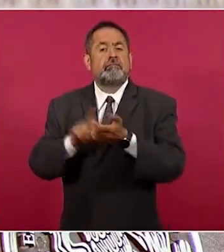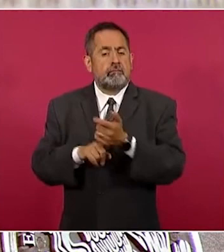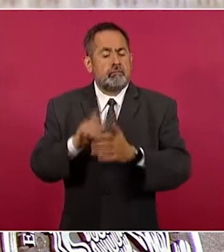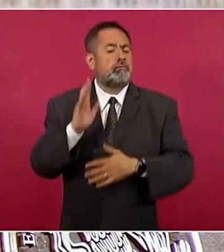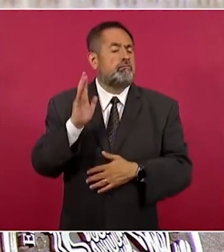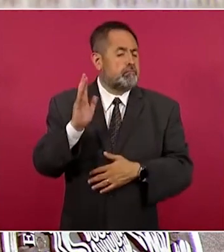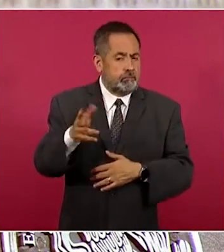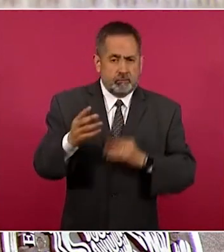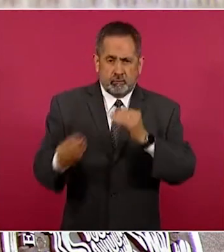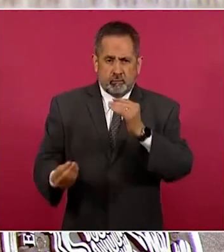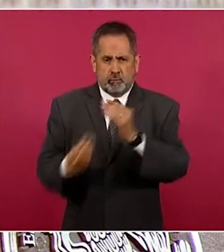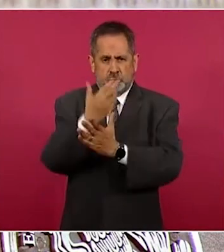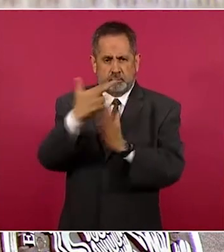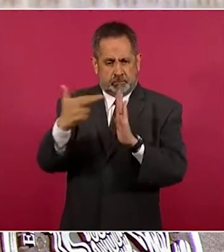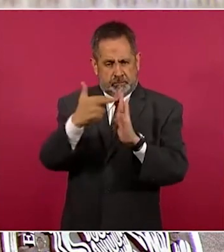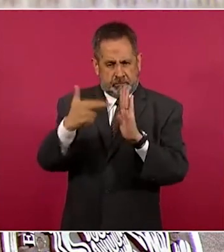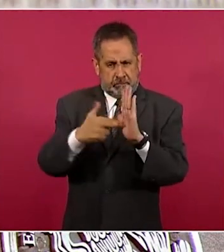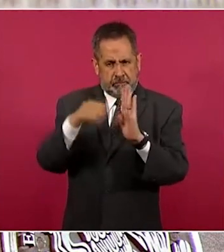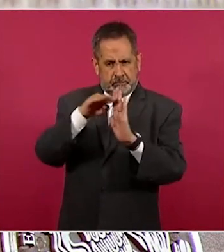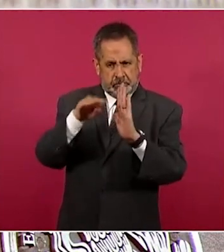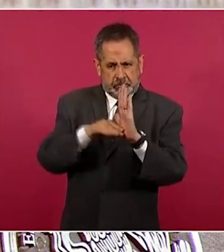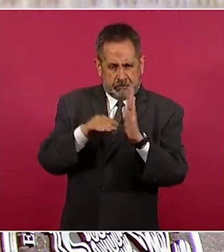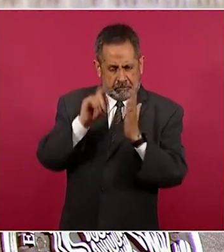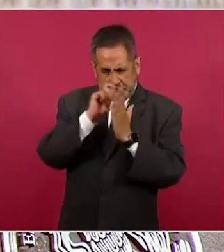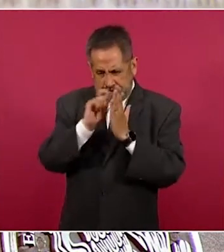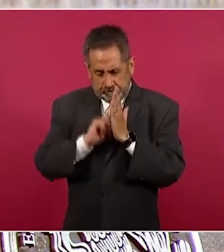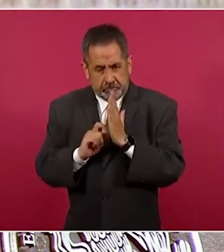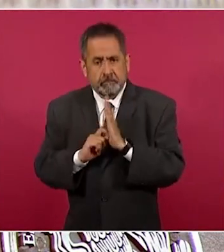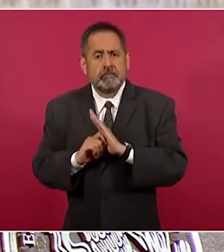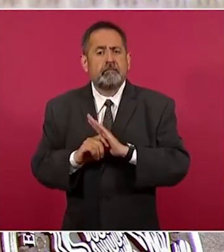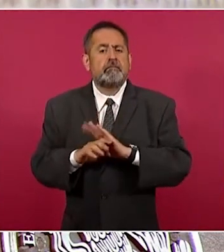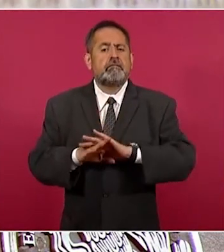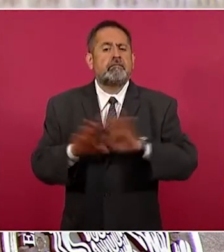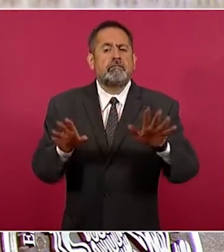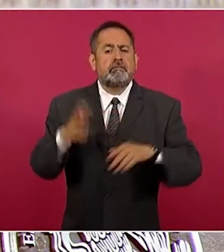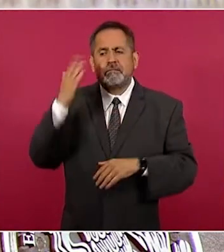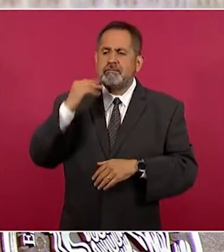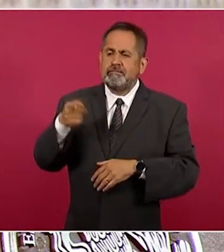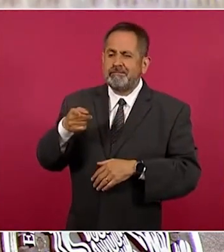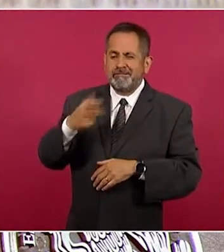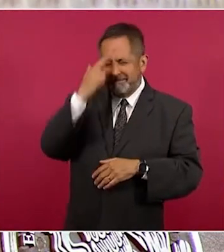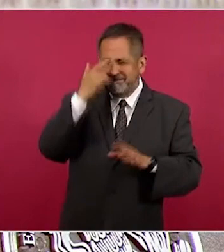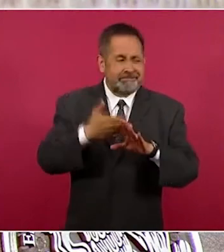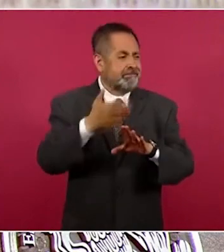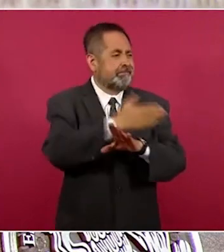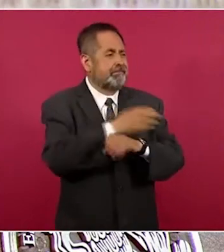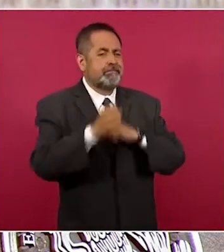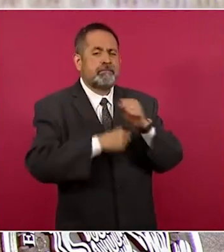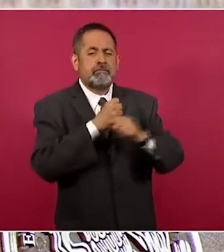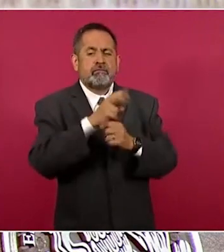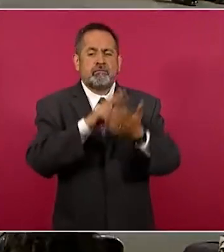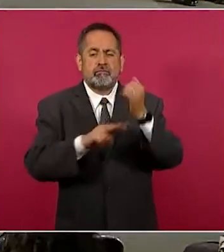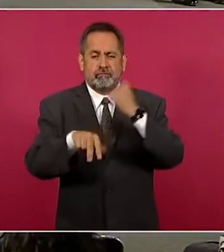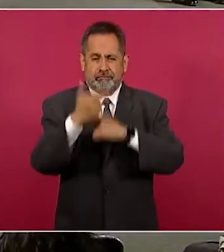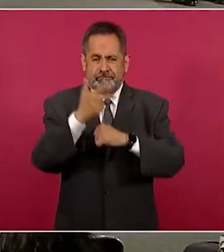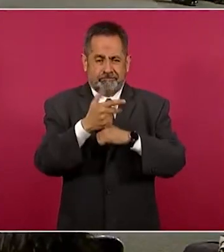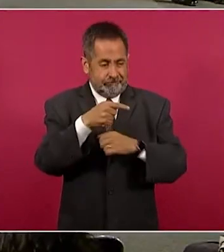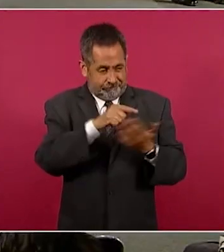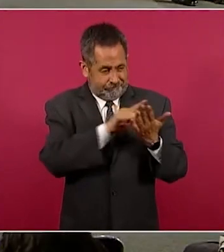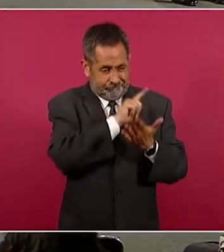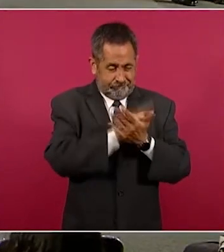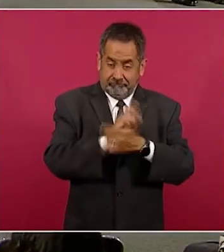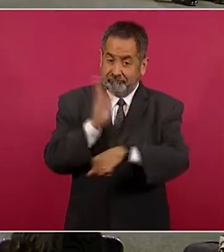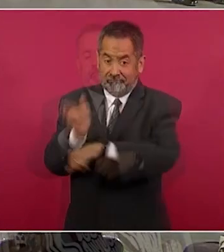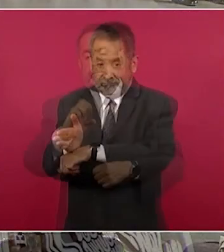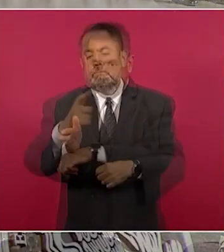de Demandas, pues resulta que ya han estado en mesas negociadoras, han estado trabajando en ello y así